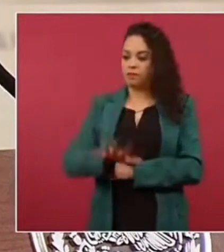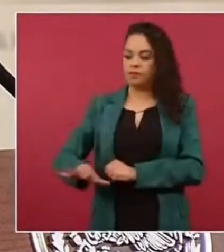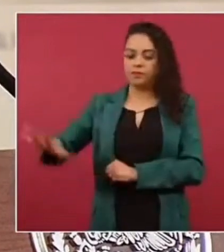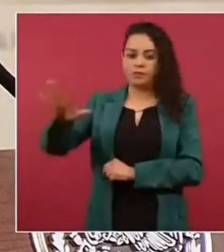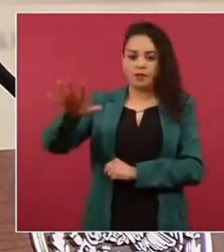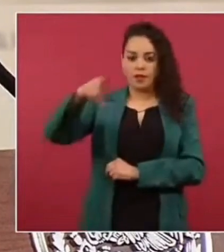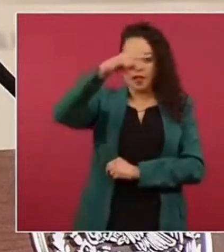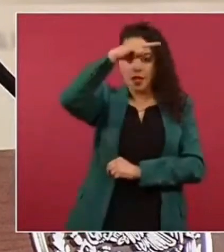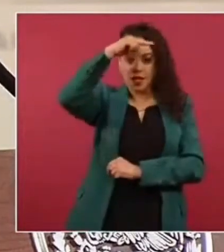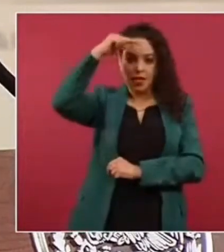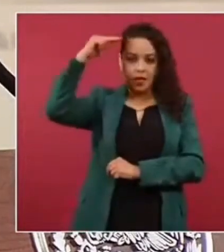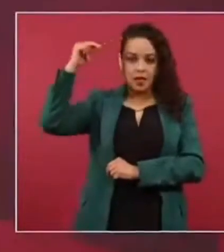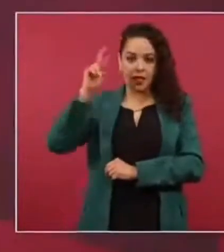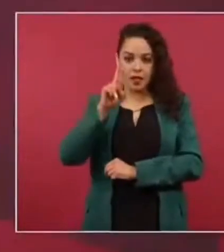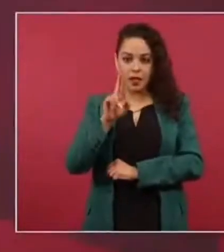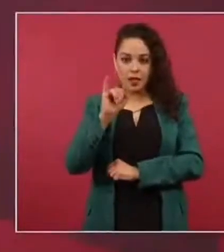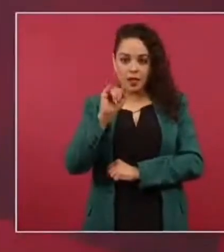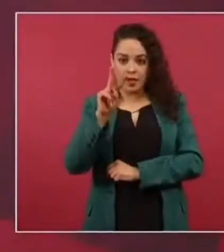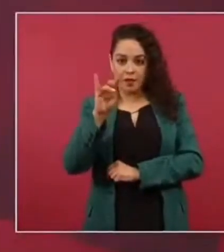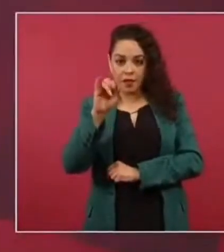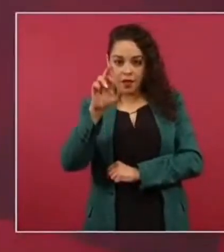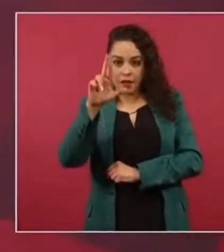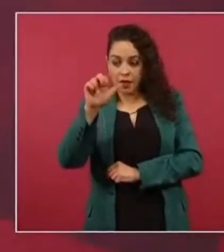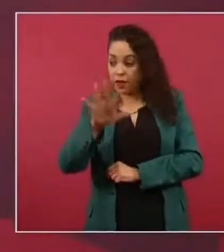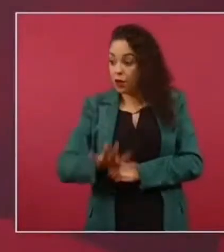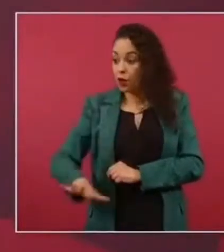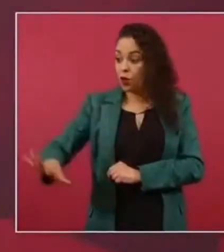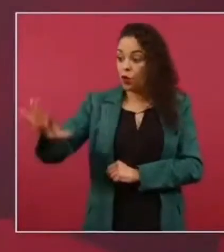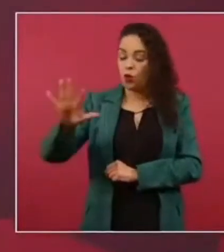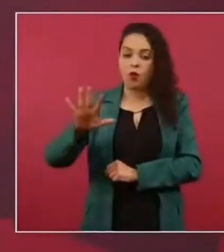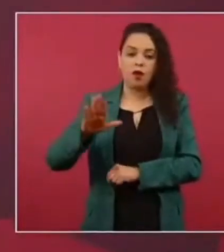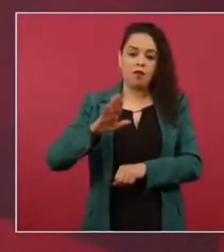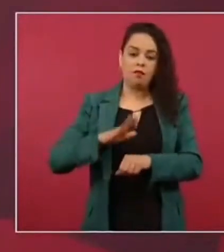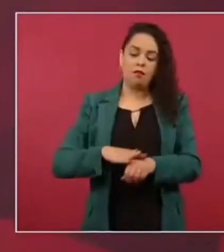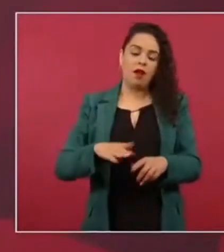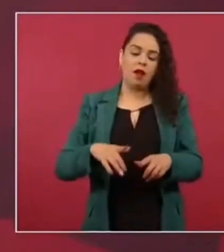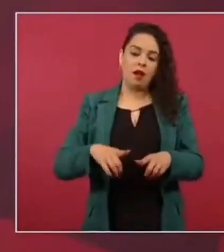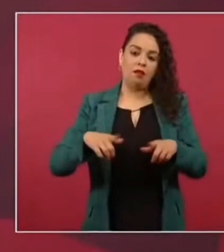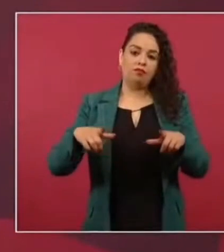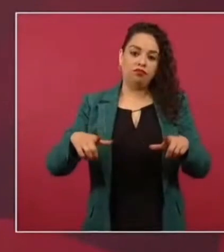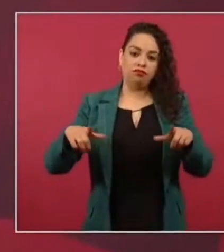Va a crecer todavía más.